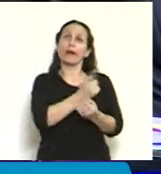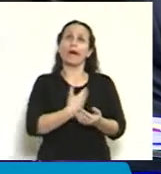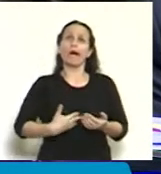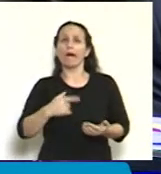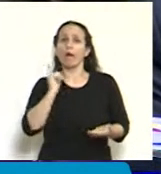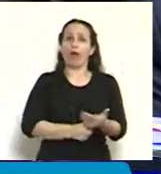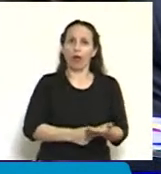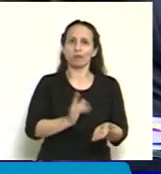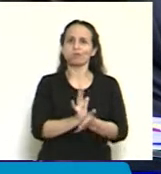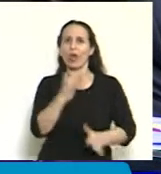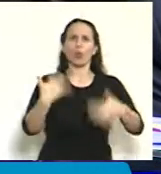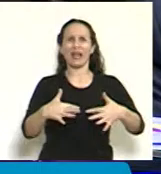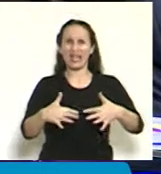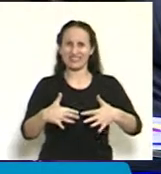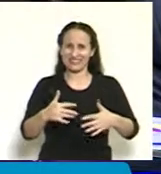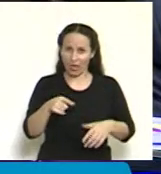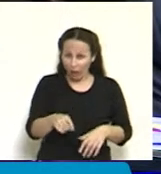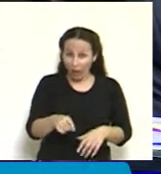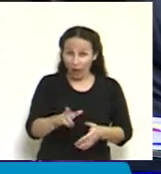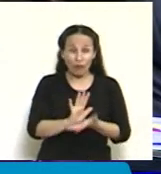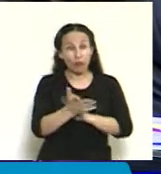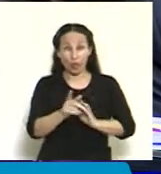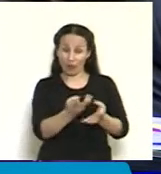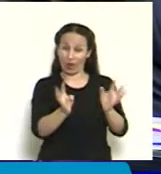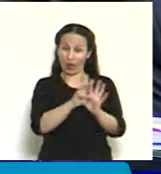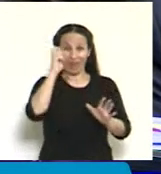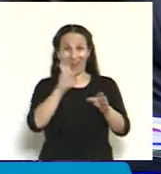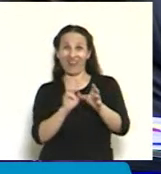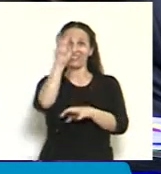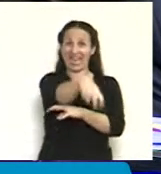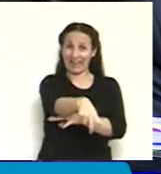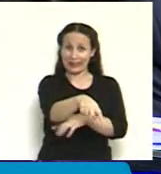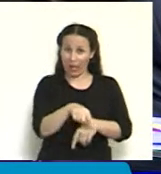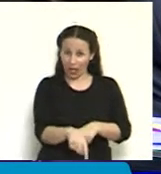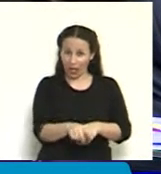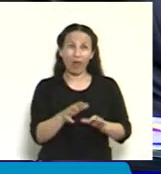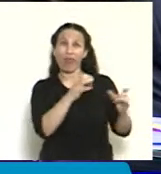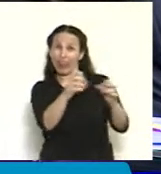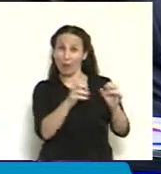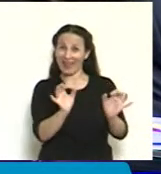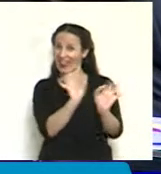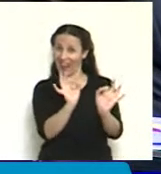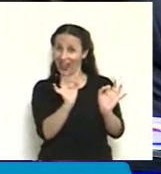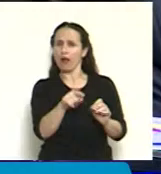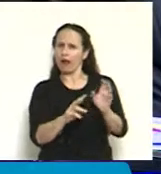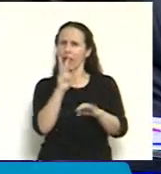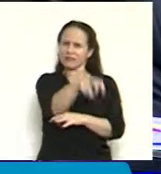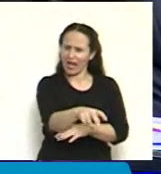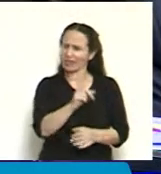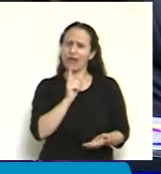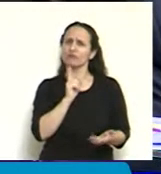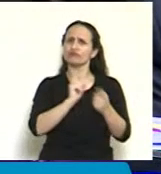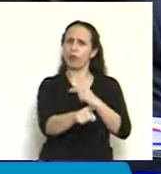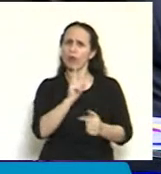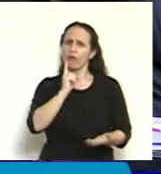urgencia para saltar por encima del debate del Congreso y meterlo mediante este